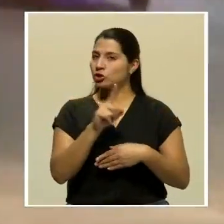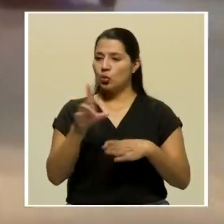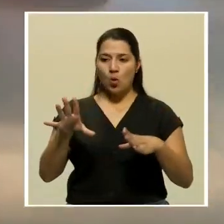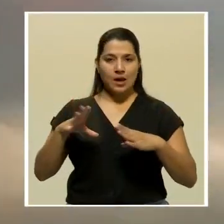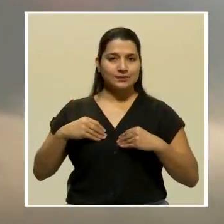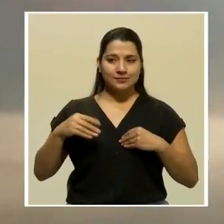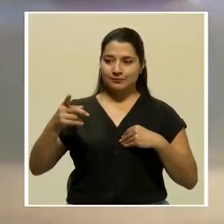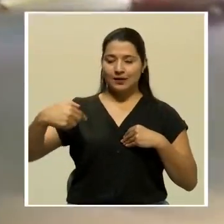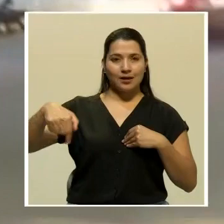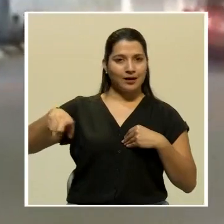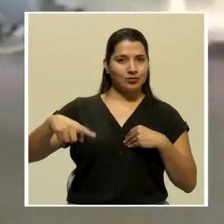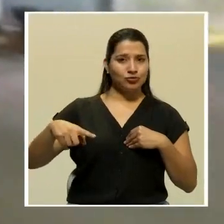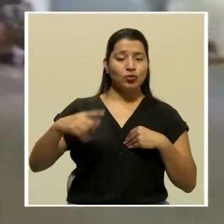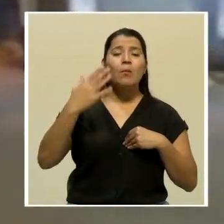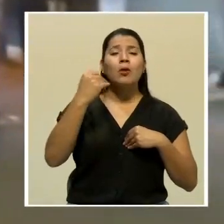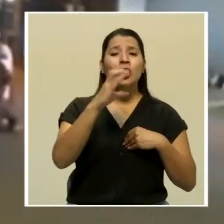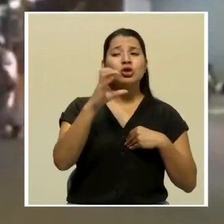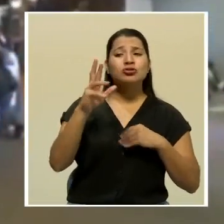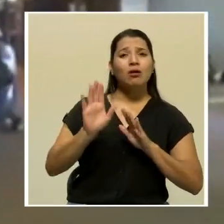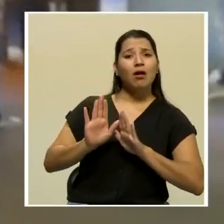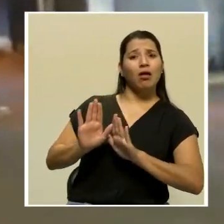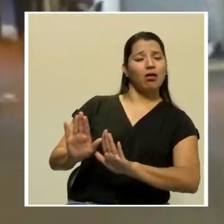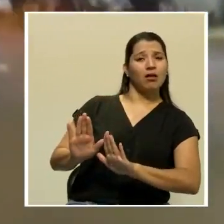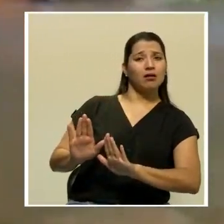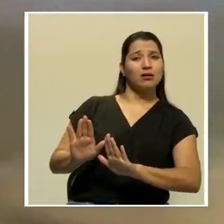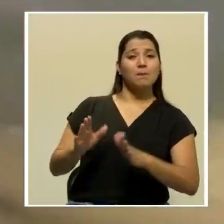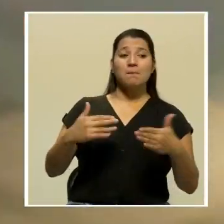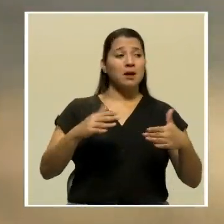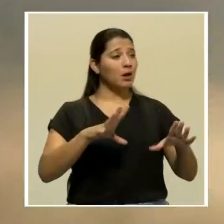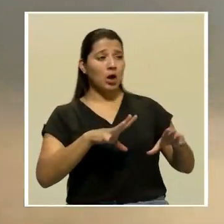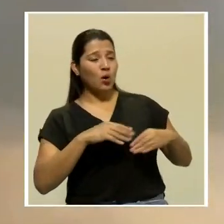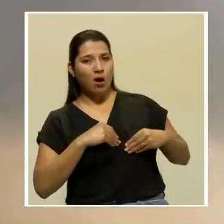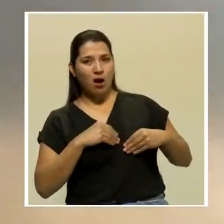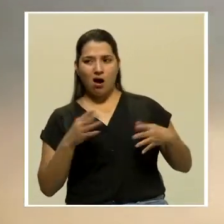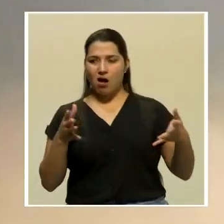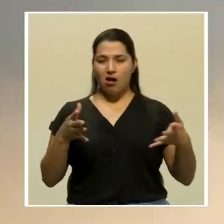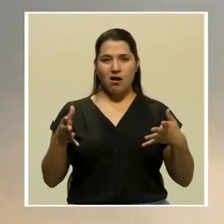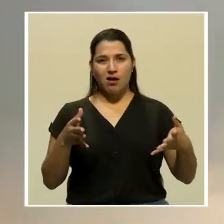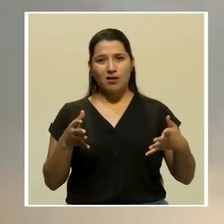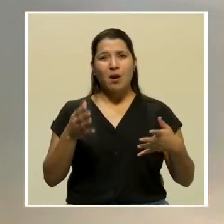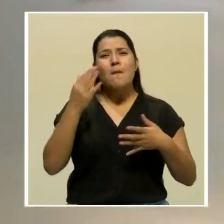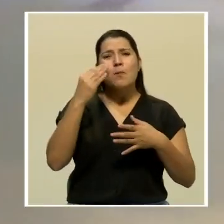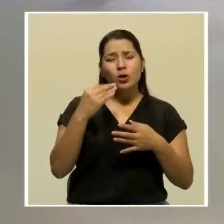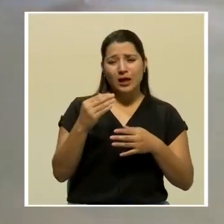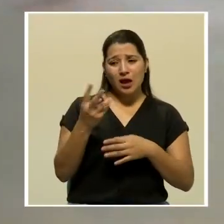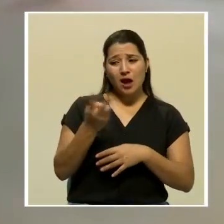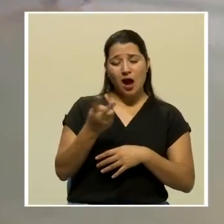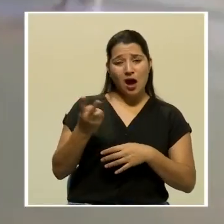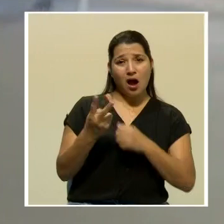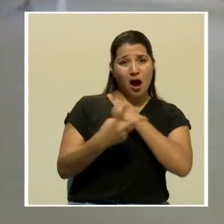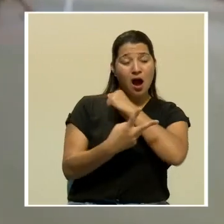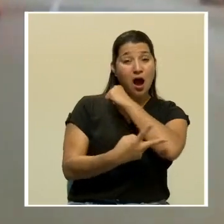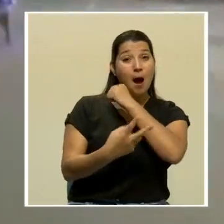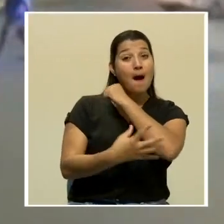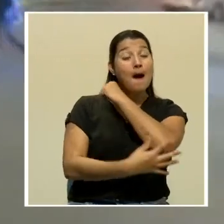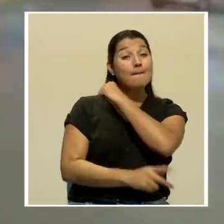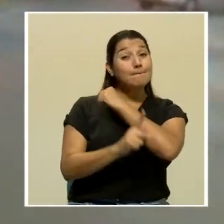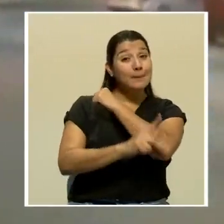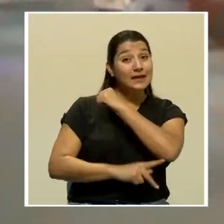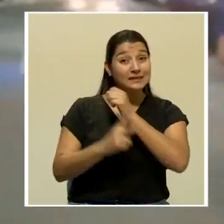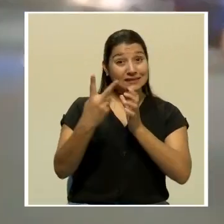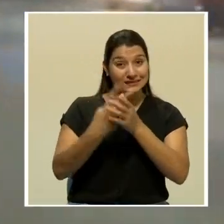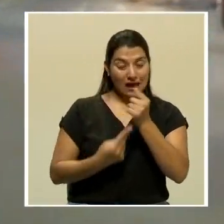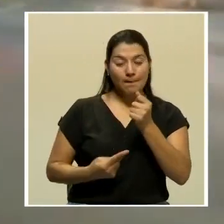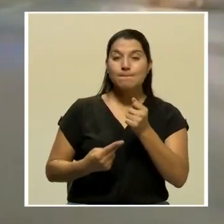por el rechazo de Costa Rica. Esto debido a un acuerdo entre ambos países del 2011. Si no se logra identificar que antes estuvieron en